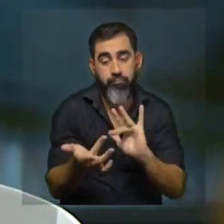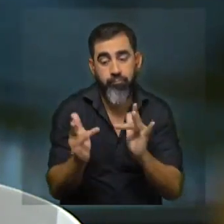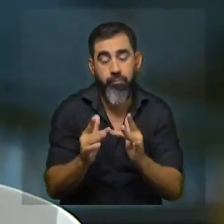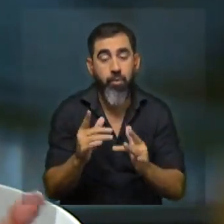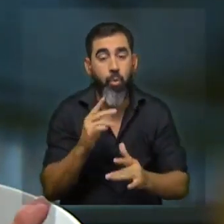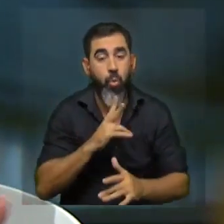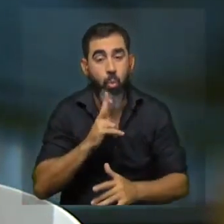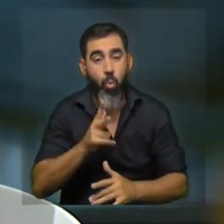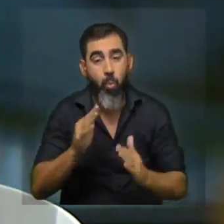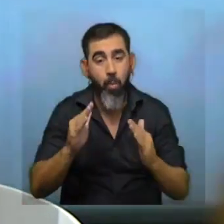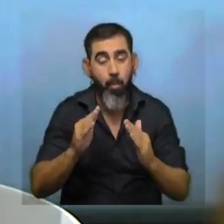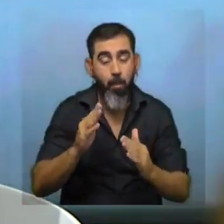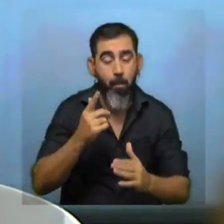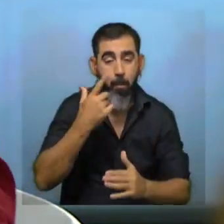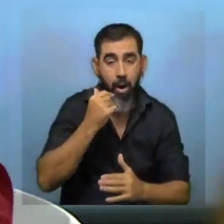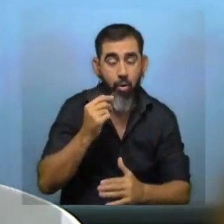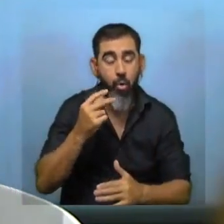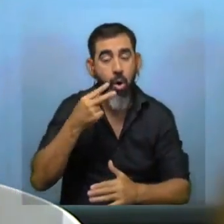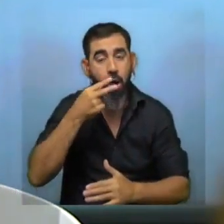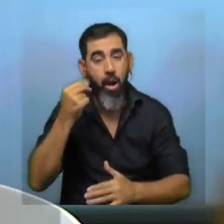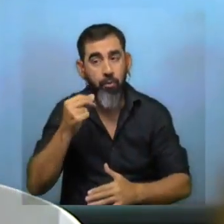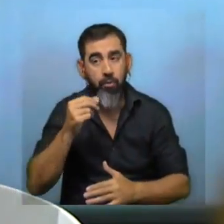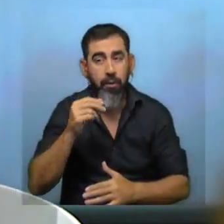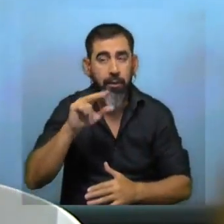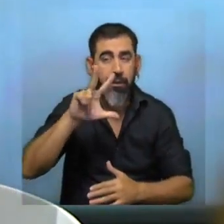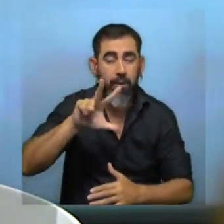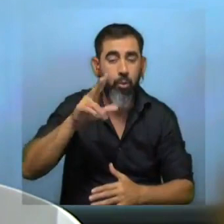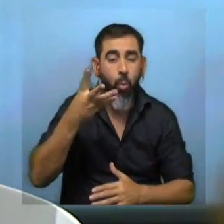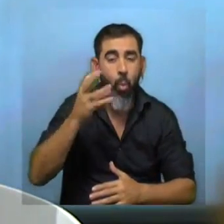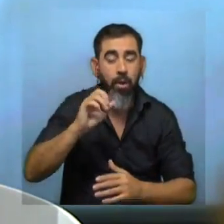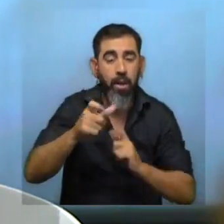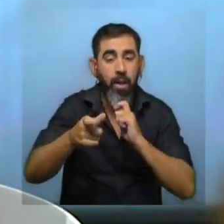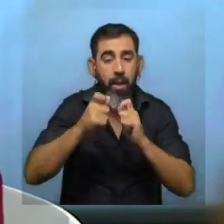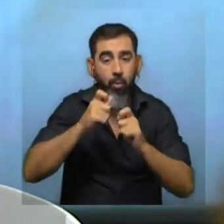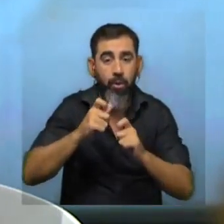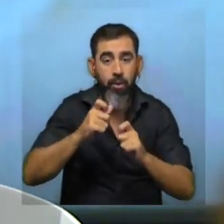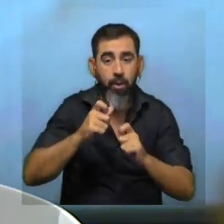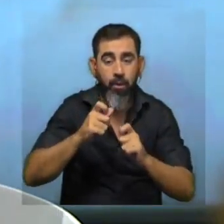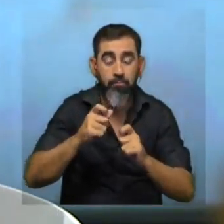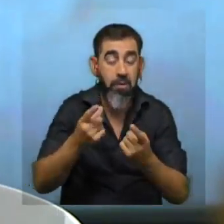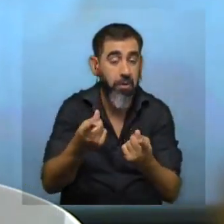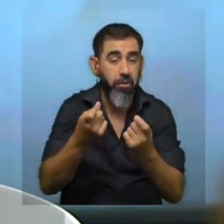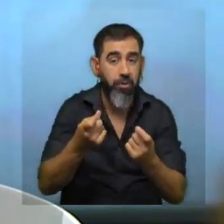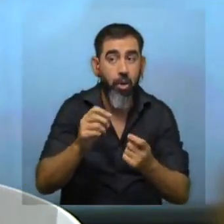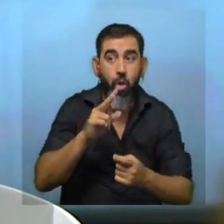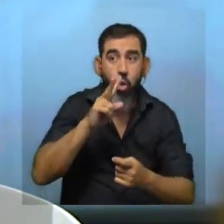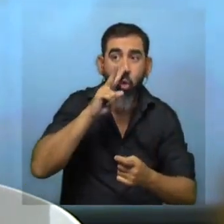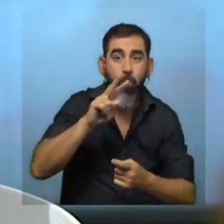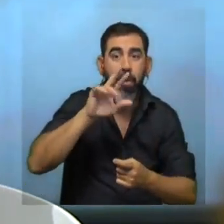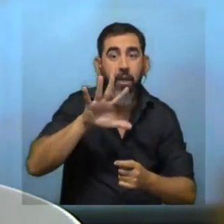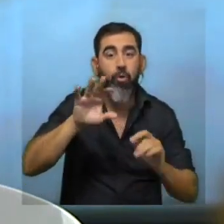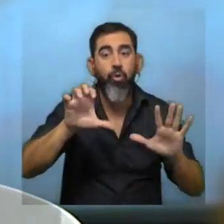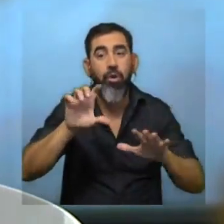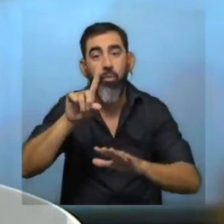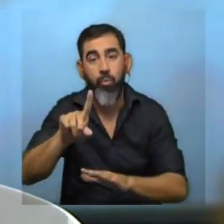y de repente estas 340 encuestas que precisábamos se tornaron 2.561 y eso bueno